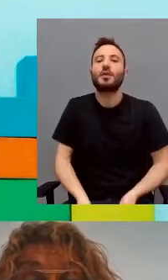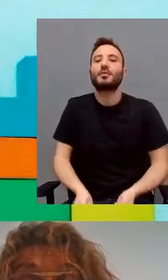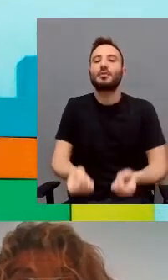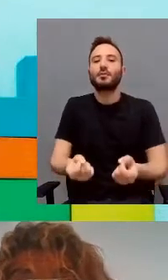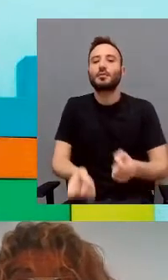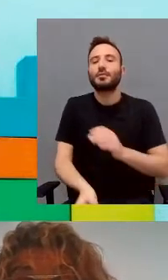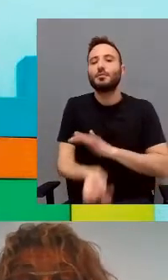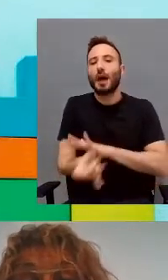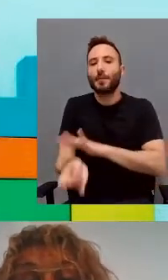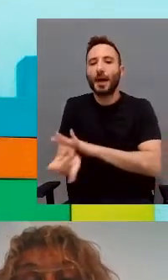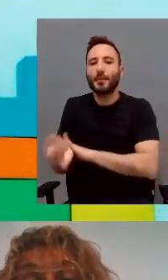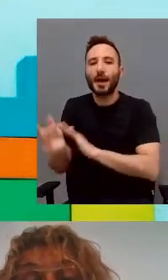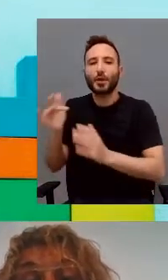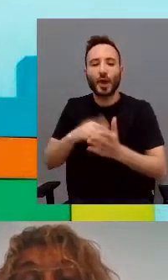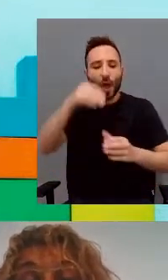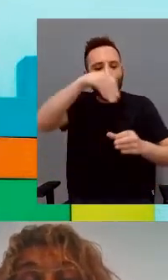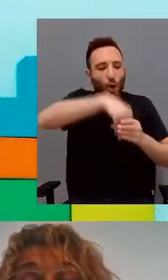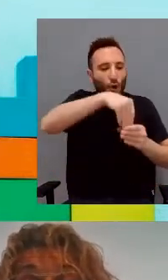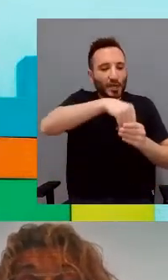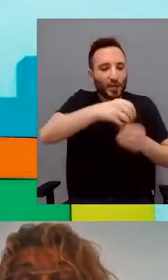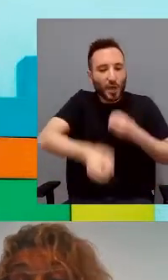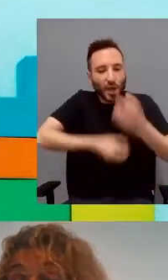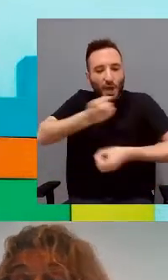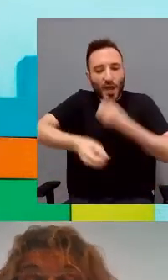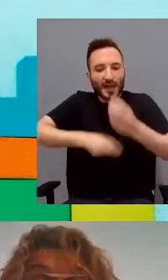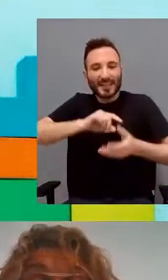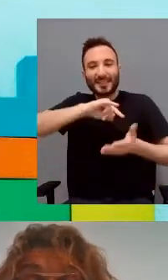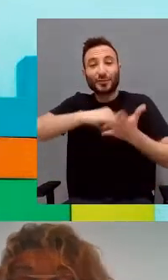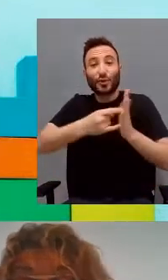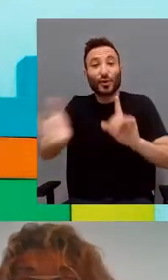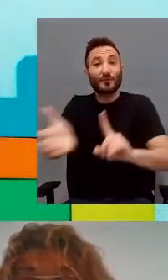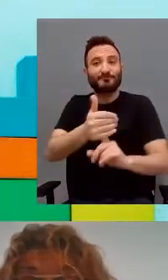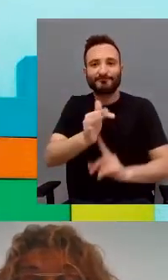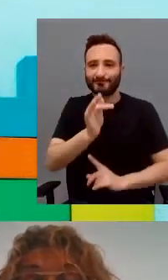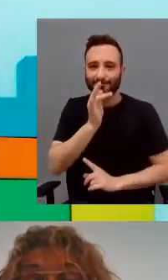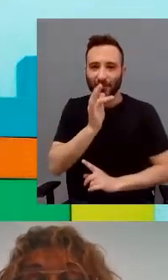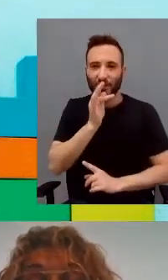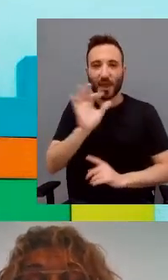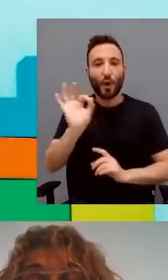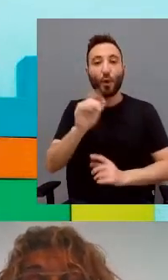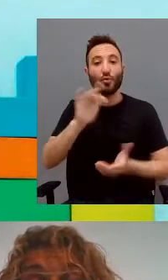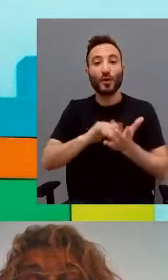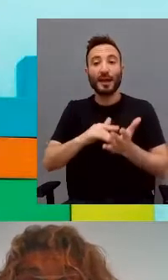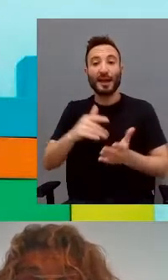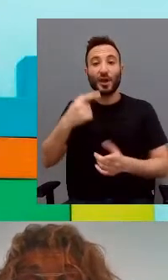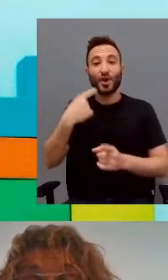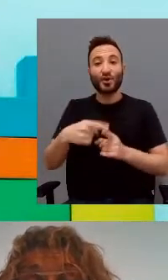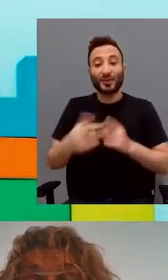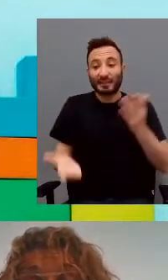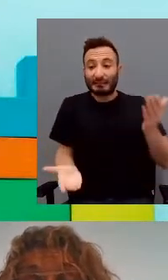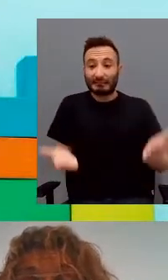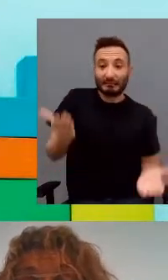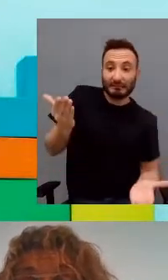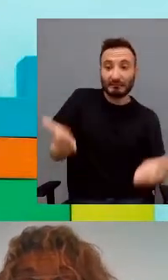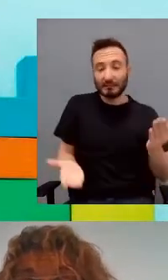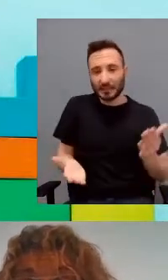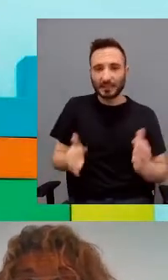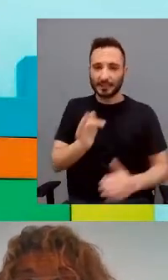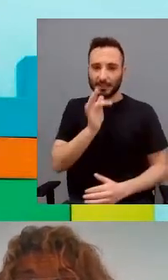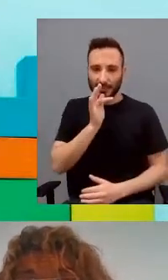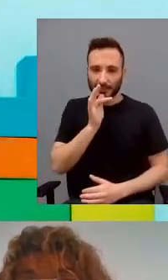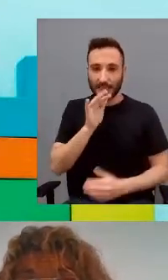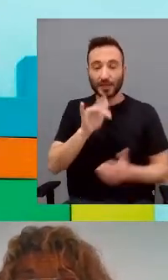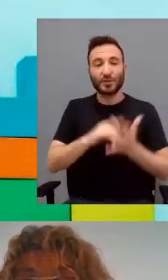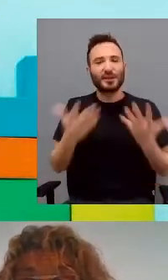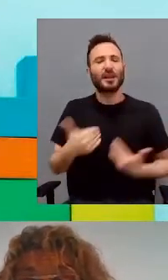de contenidos narrativos no resueltos y acontecimientos desadaptativos que no están equilibrados. Entonces, se enfatiza el